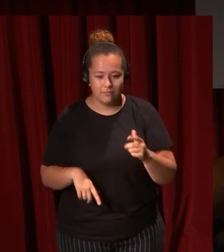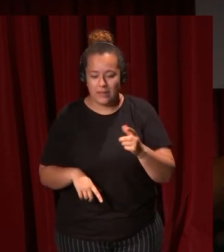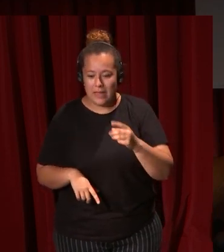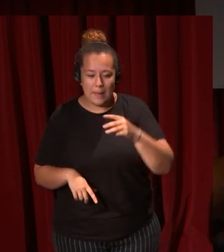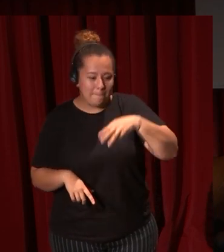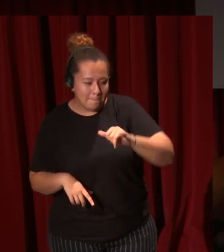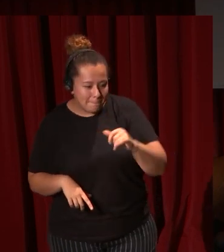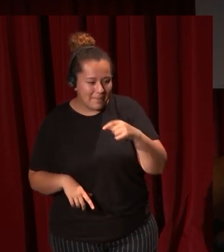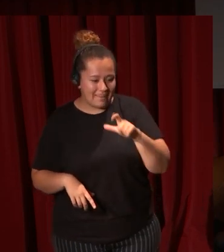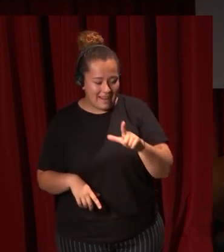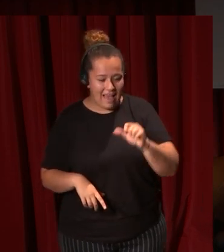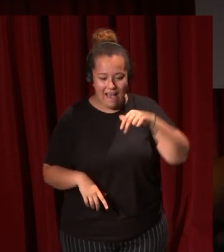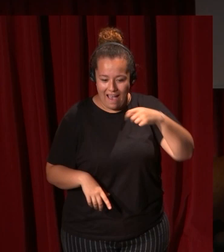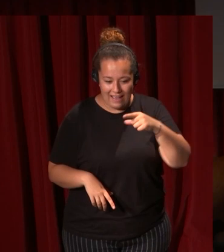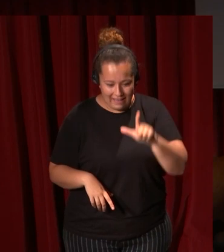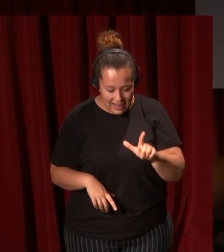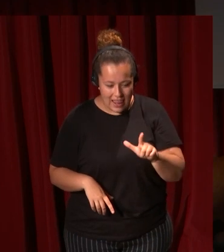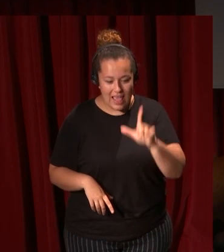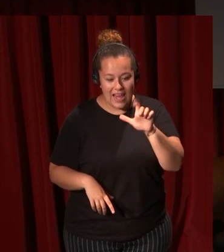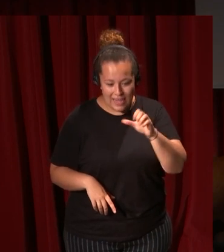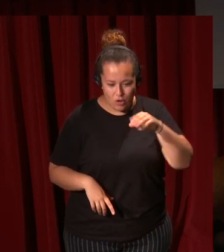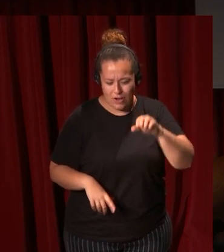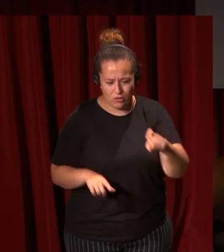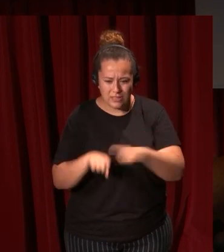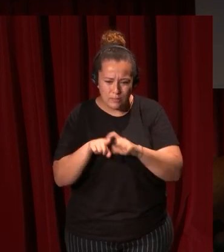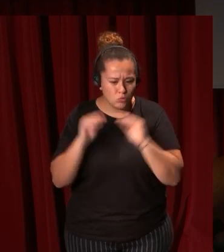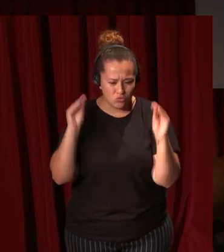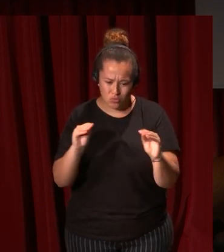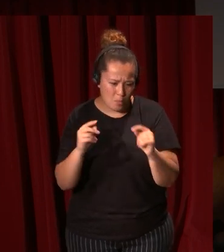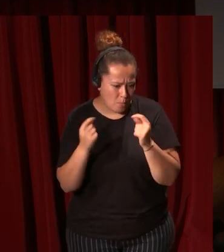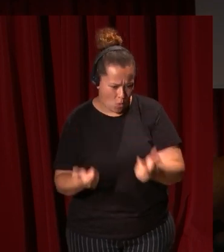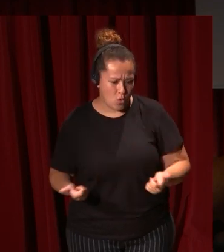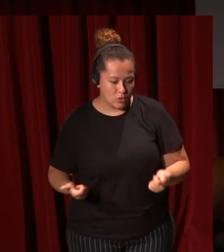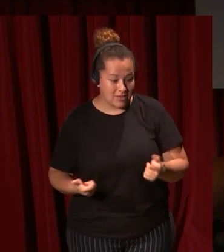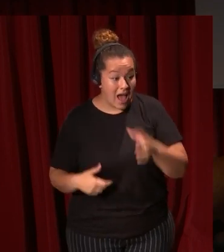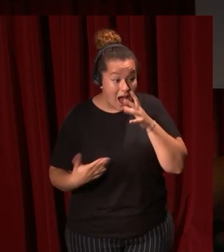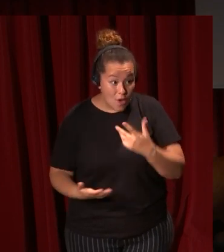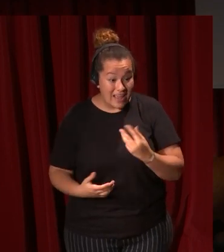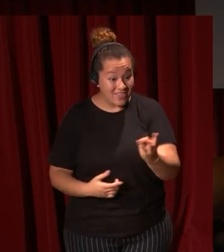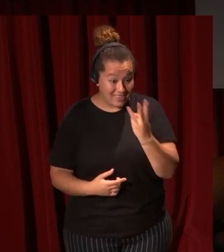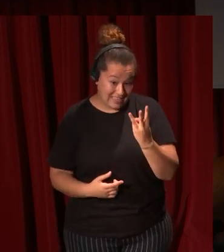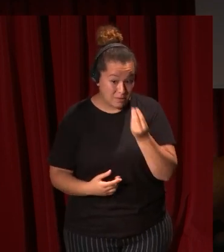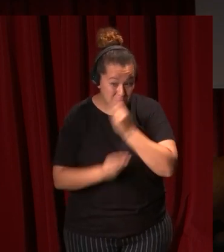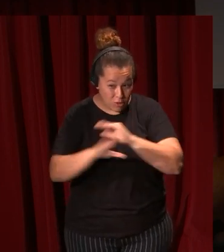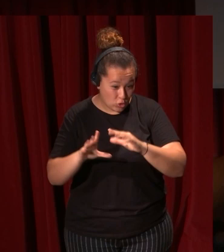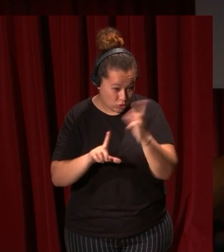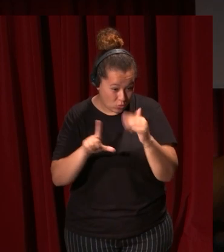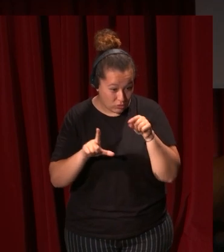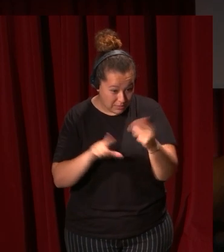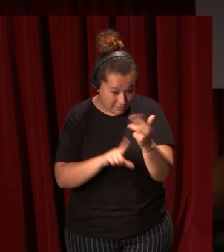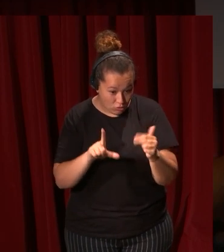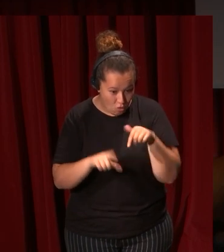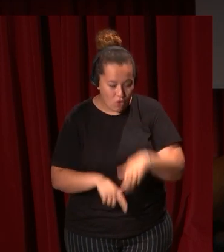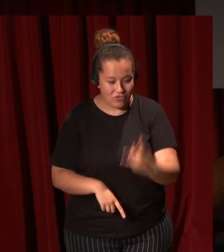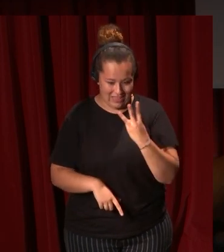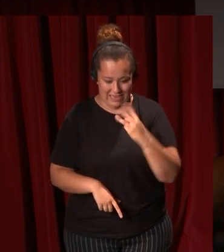Leonardo hay muy pocos pintores en la historia de la pintura europea de esa categoría y ahora aquí hay tres de los mejores cuadros que pintó esta mañana paseando por la sala tenía yo la